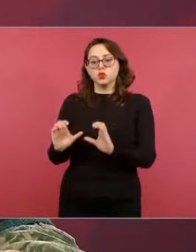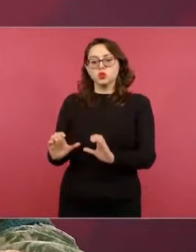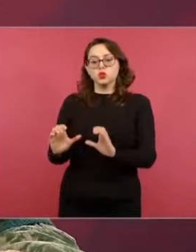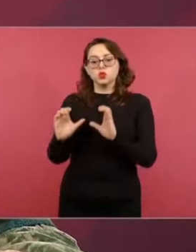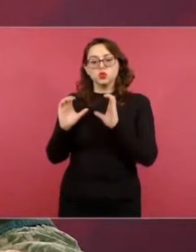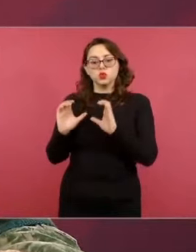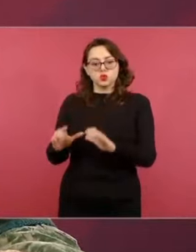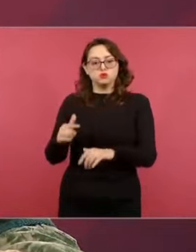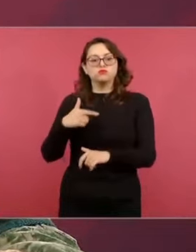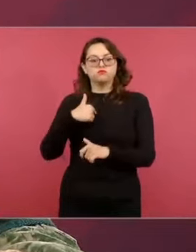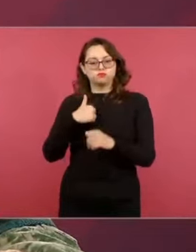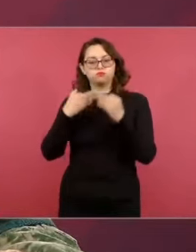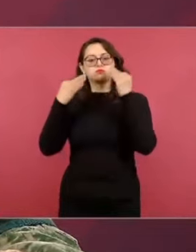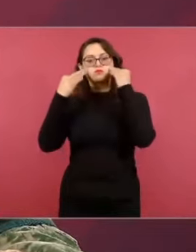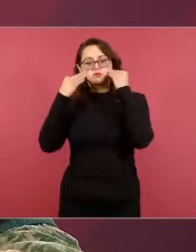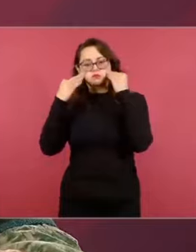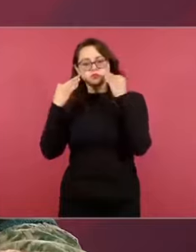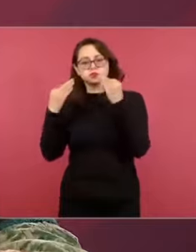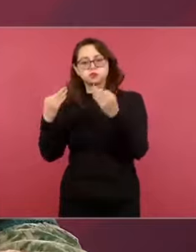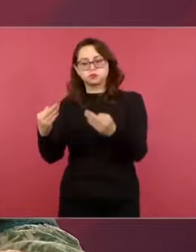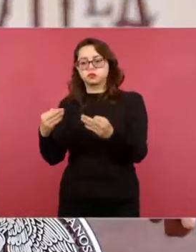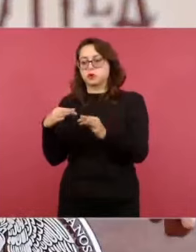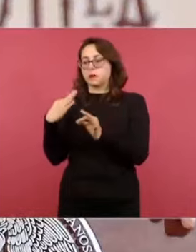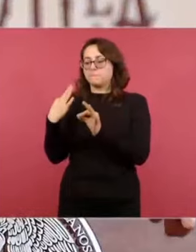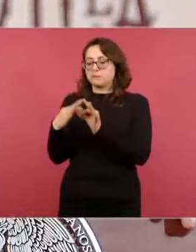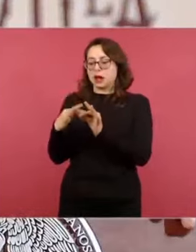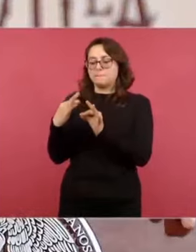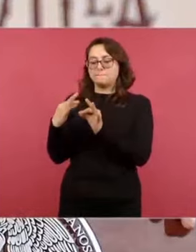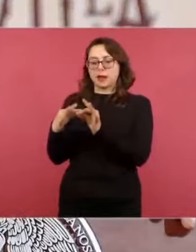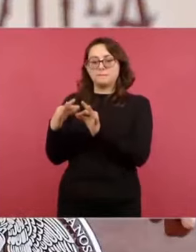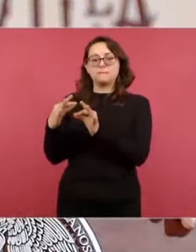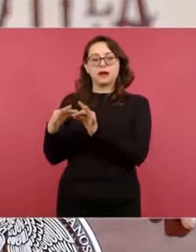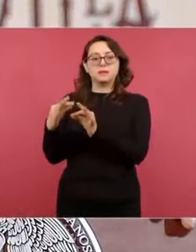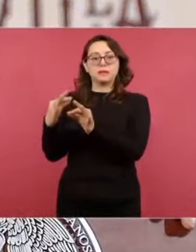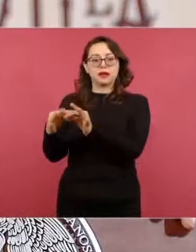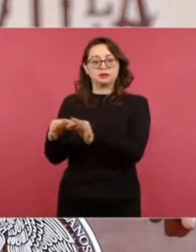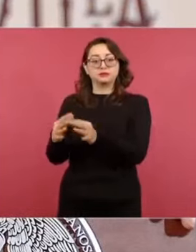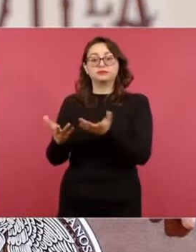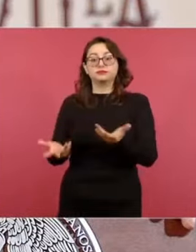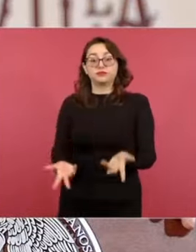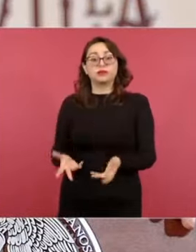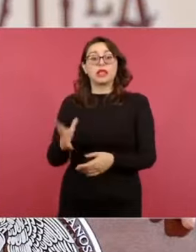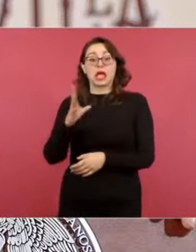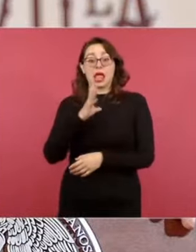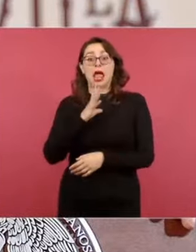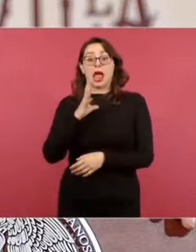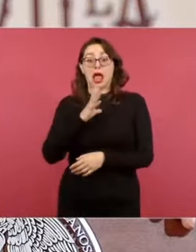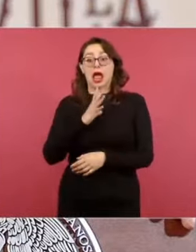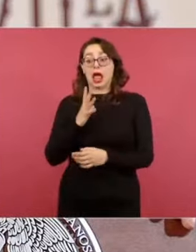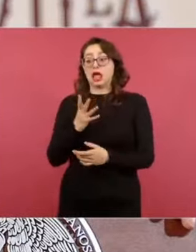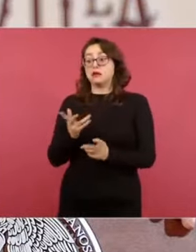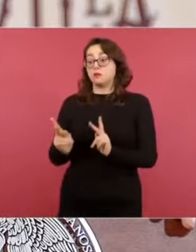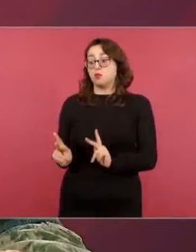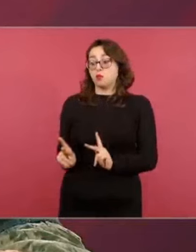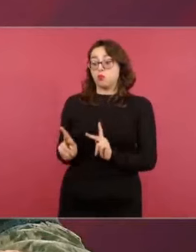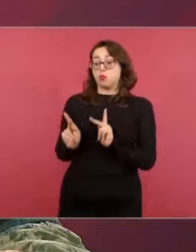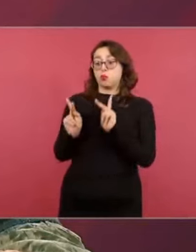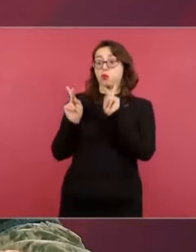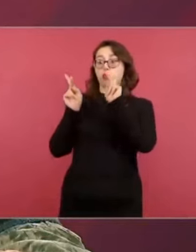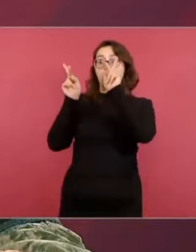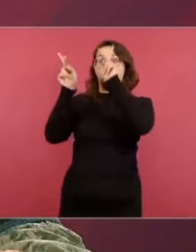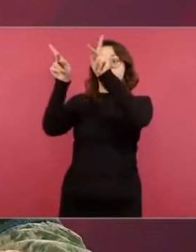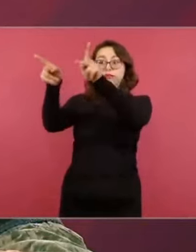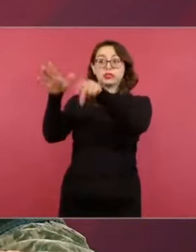creo que se está cumpliendo. Hay superficies que van completamente en viaducto elevado, precisamente para no